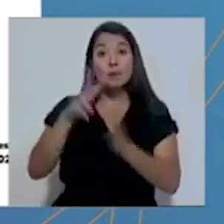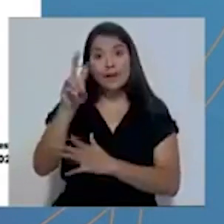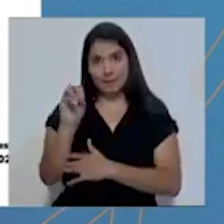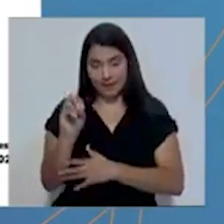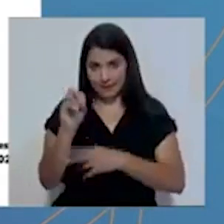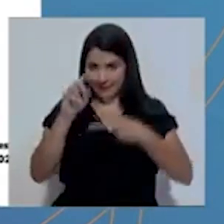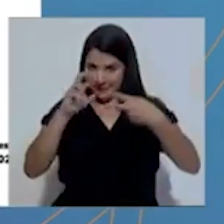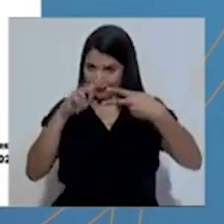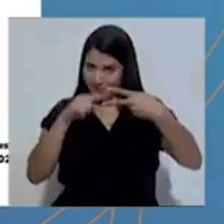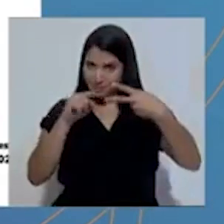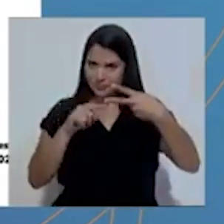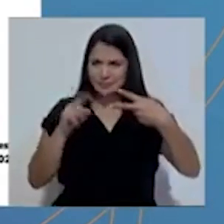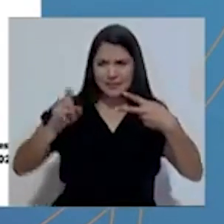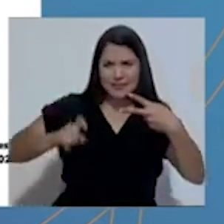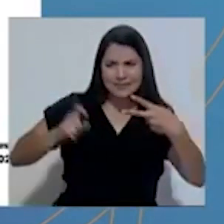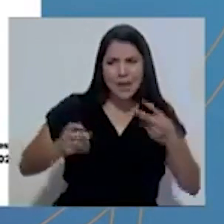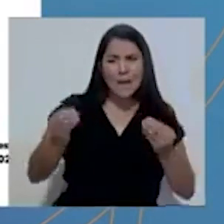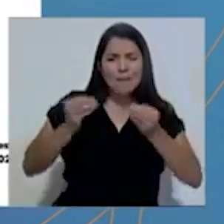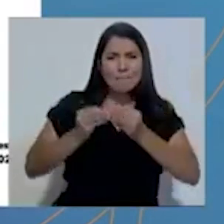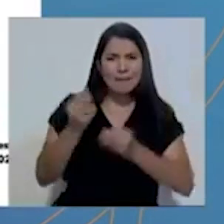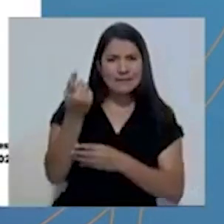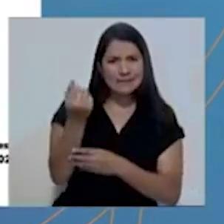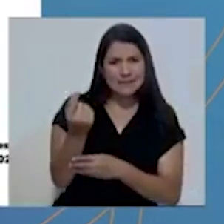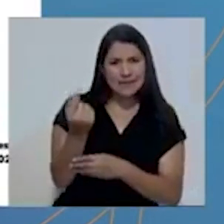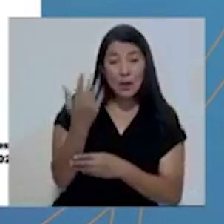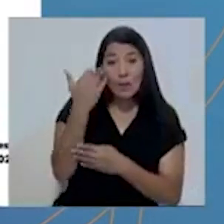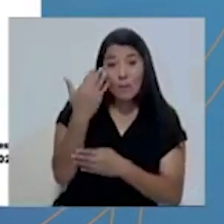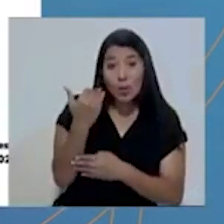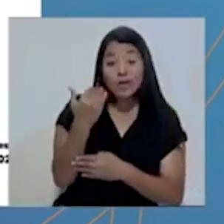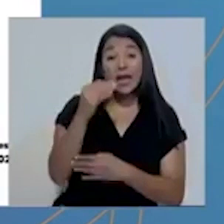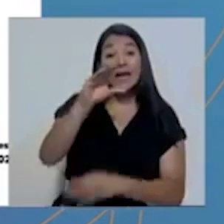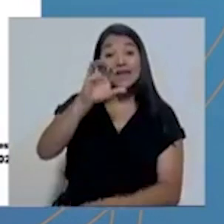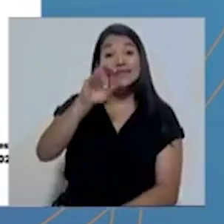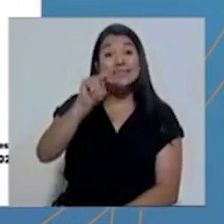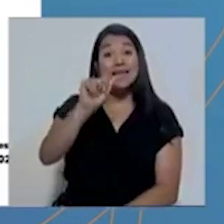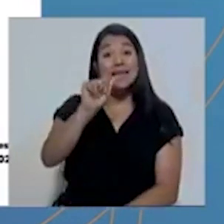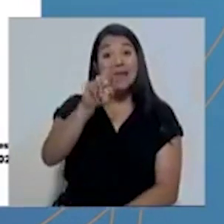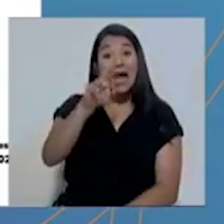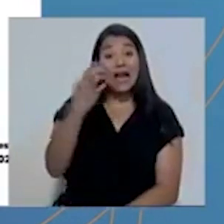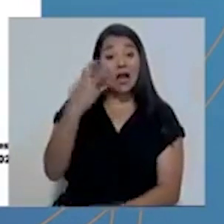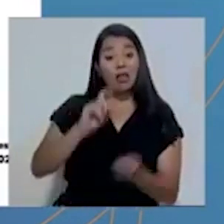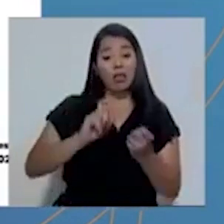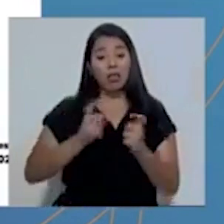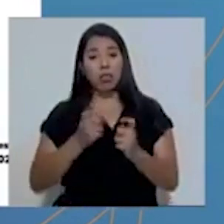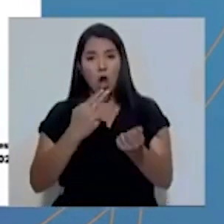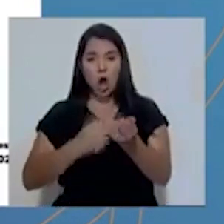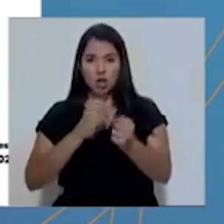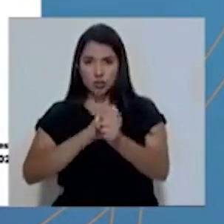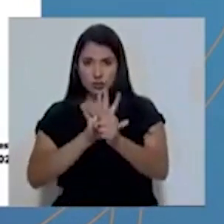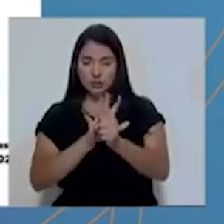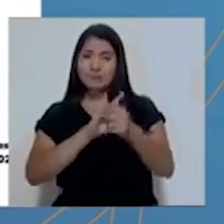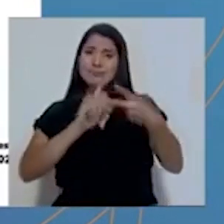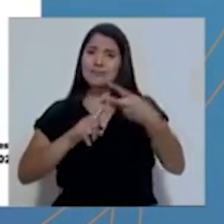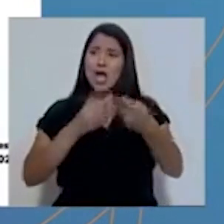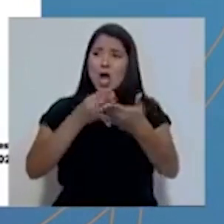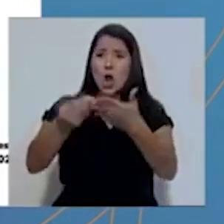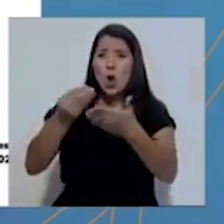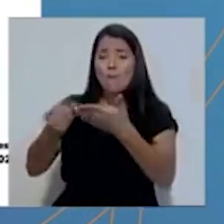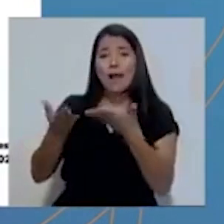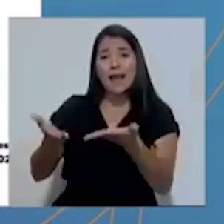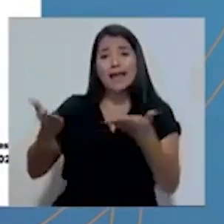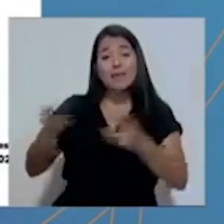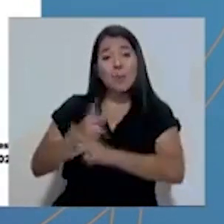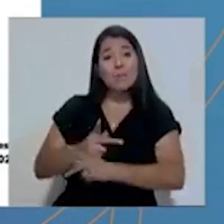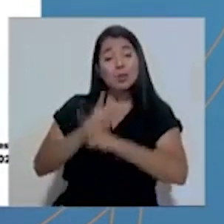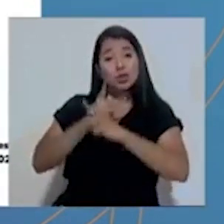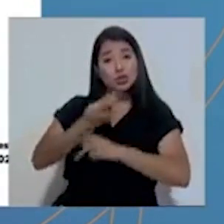verse la necesidad de mayor contenido por la reconversión del Senare al SEACO y la necesidad de dotación de equipos de protección